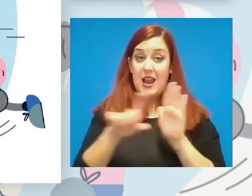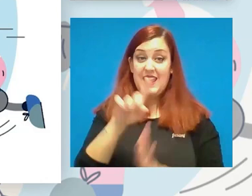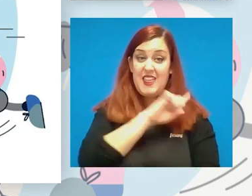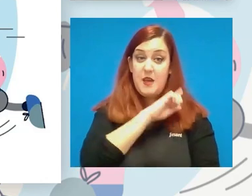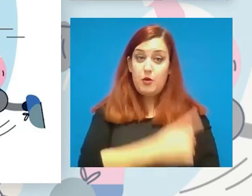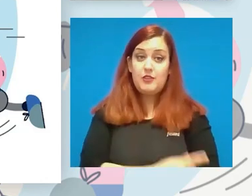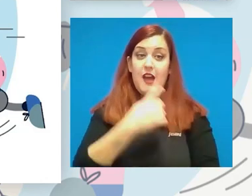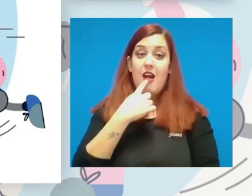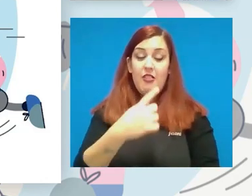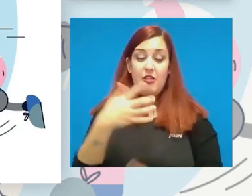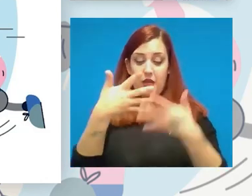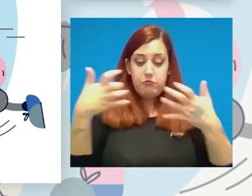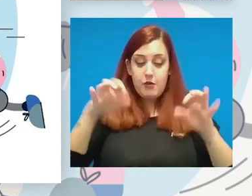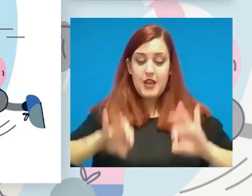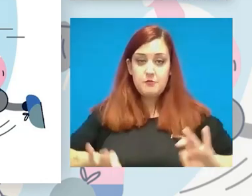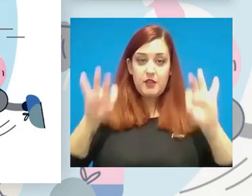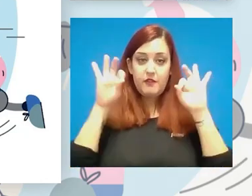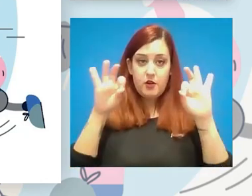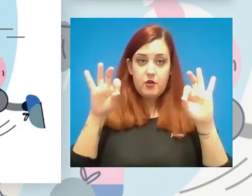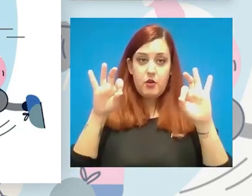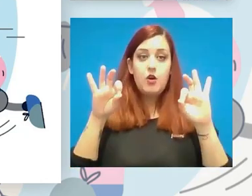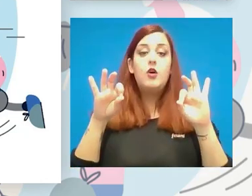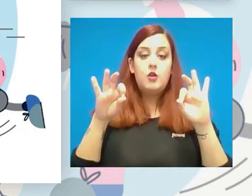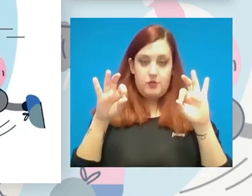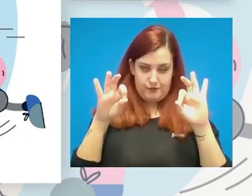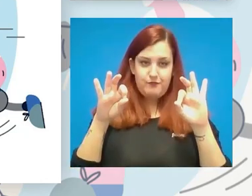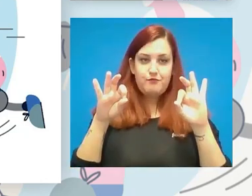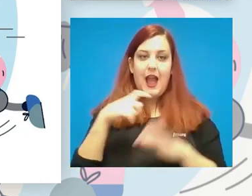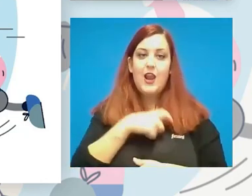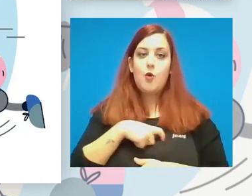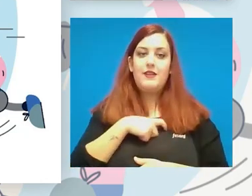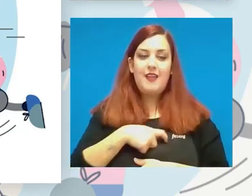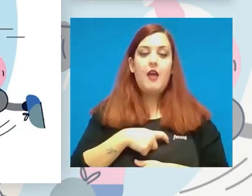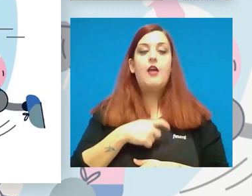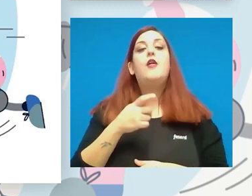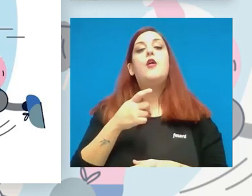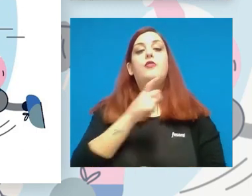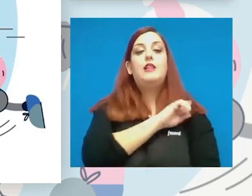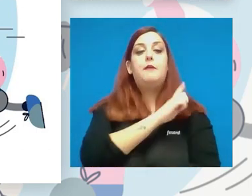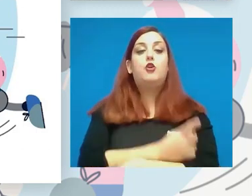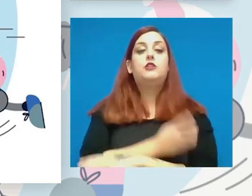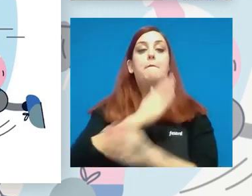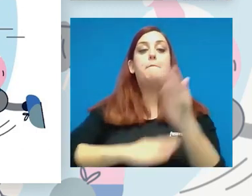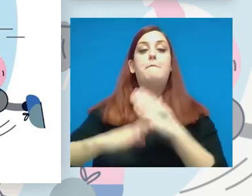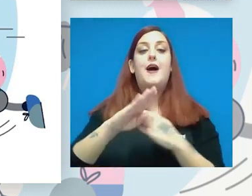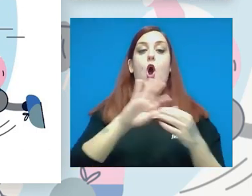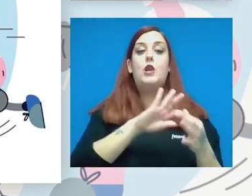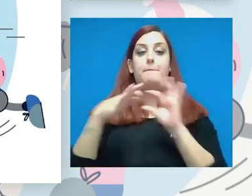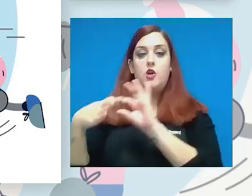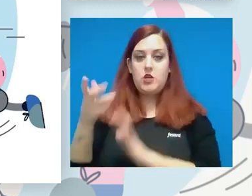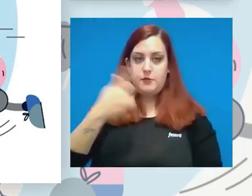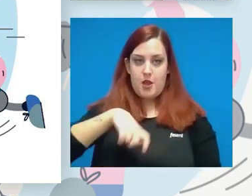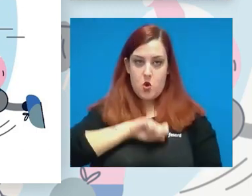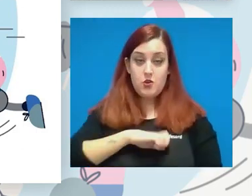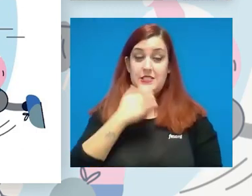explícita al, en este caso, Comité Paralímpico Español. Cuando hablamos de esto, pues claro, esto es un seminario de